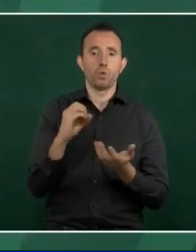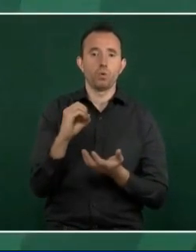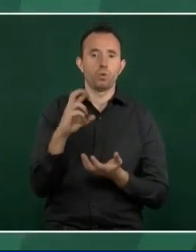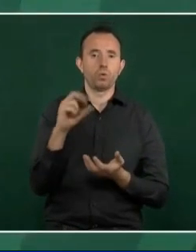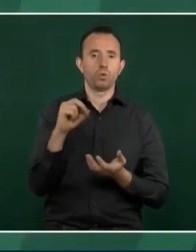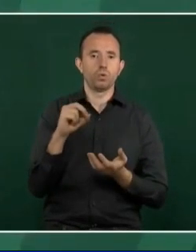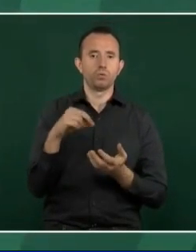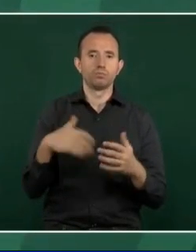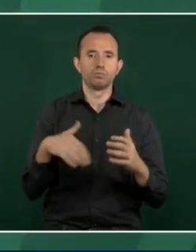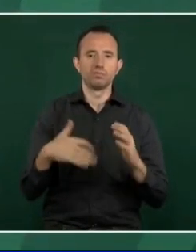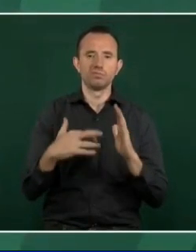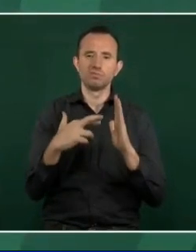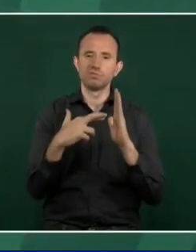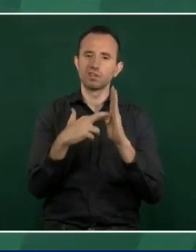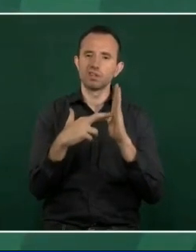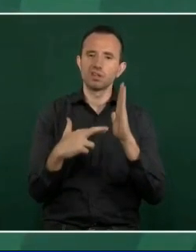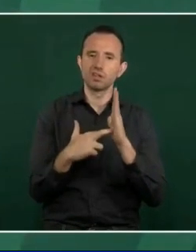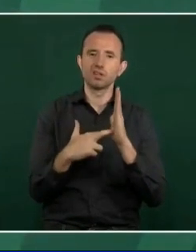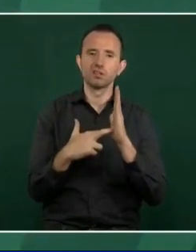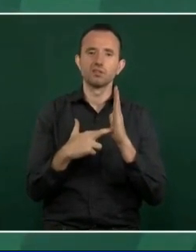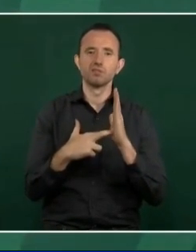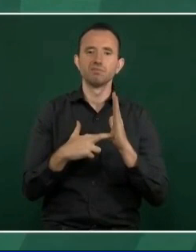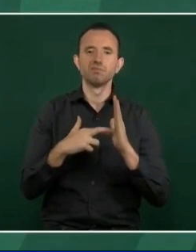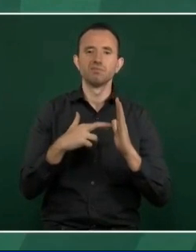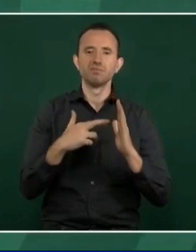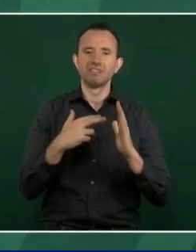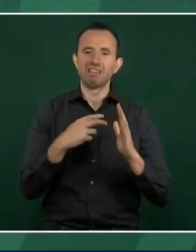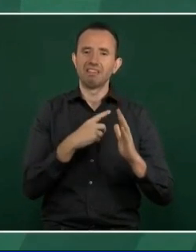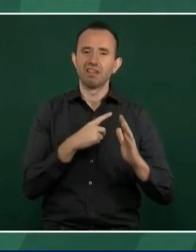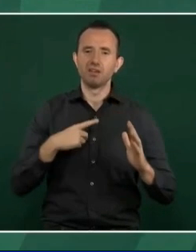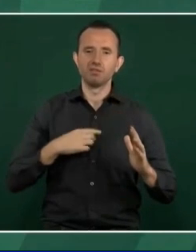Un gobierno democrático no puede ocultar nada.